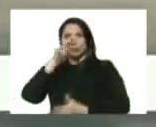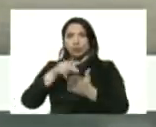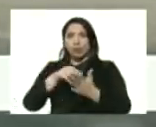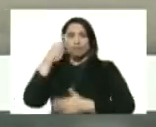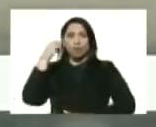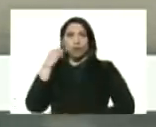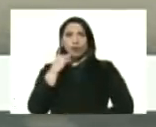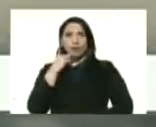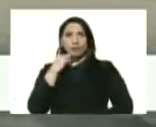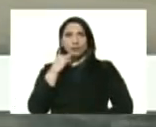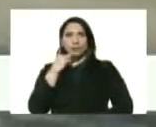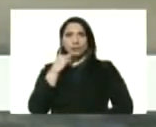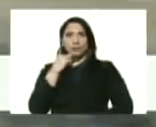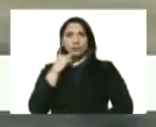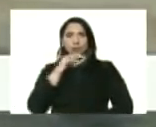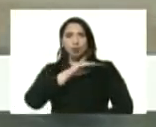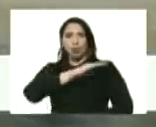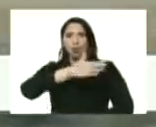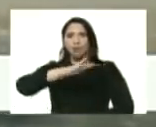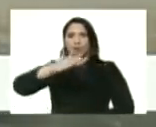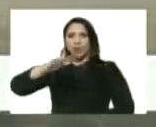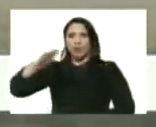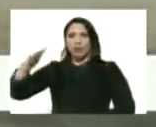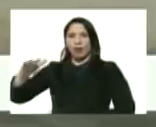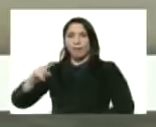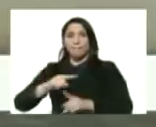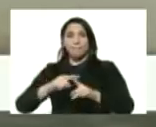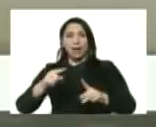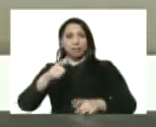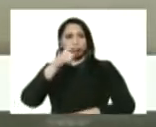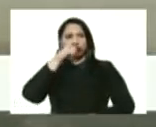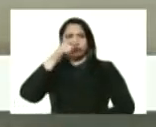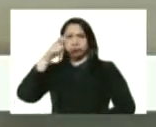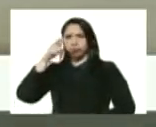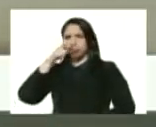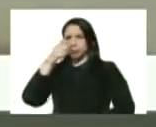costera para vigilar